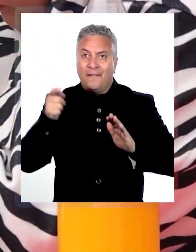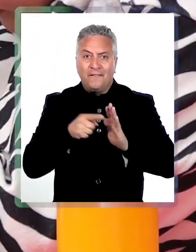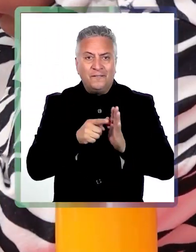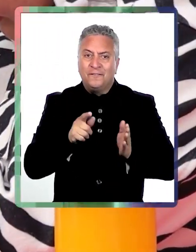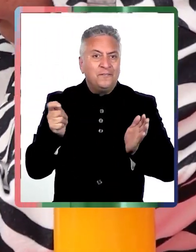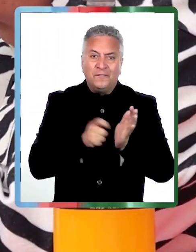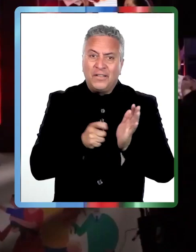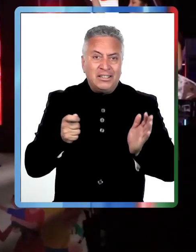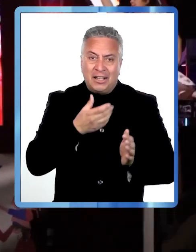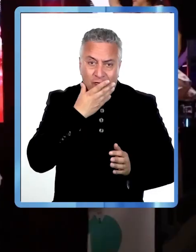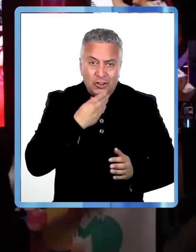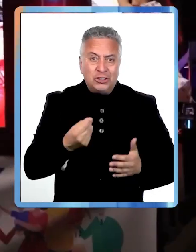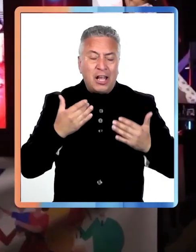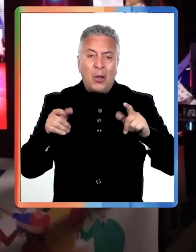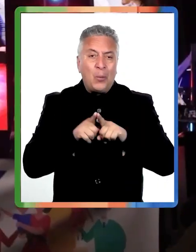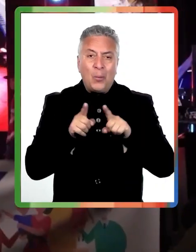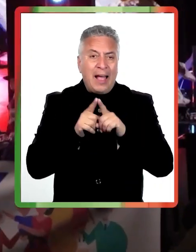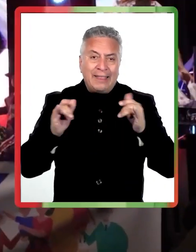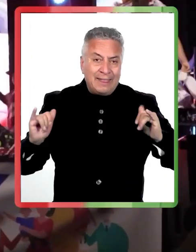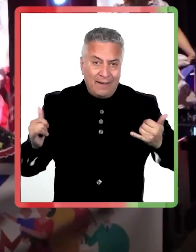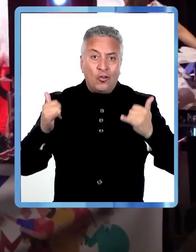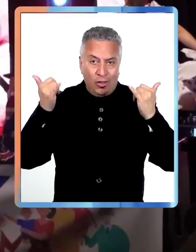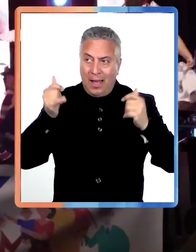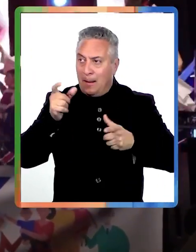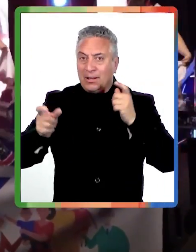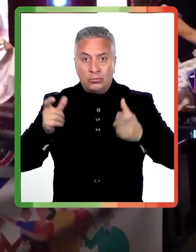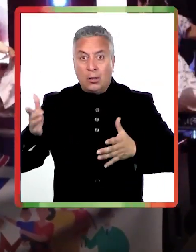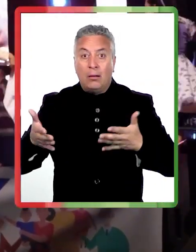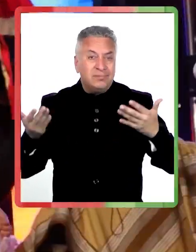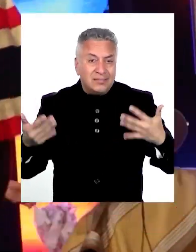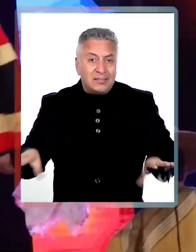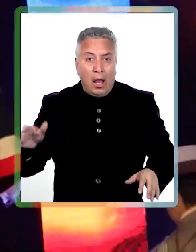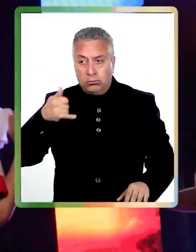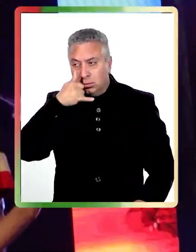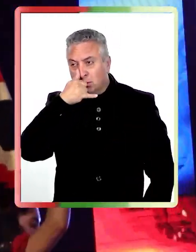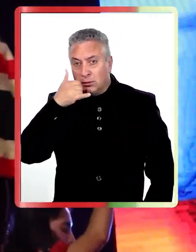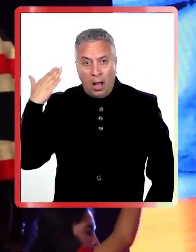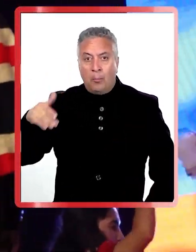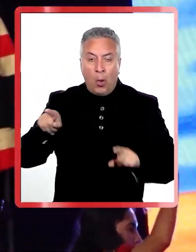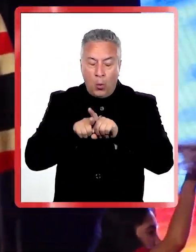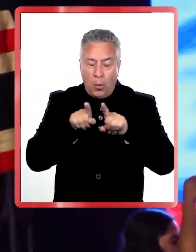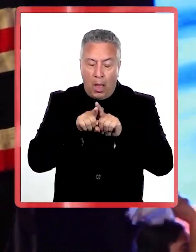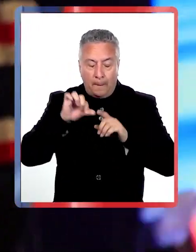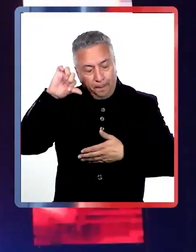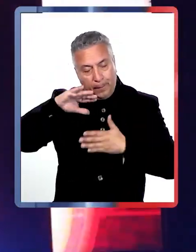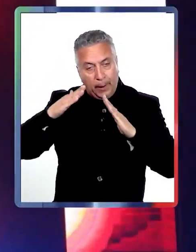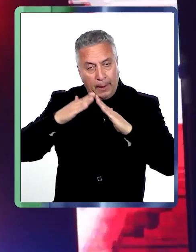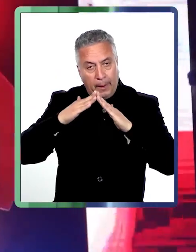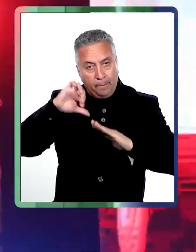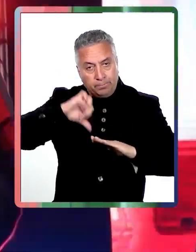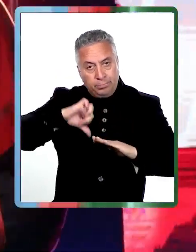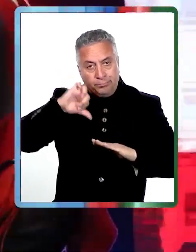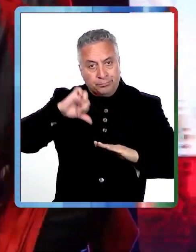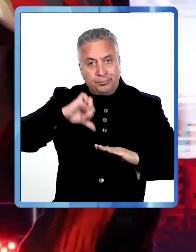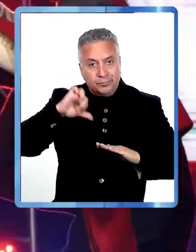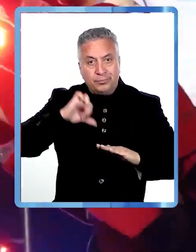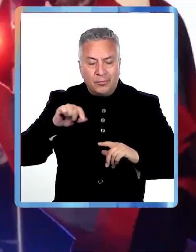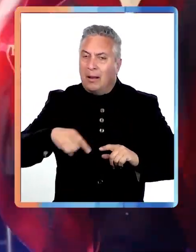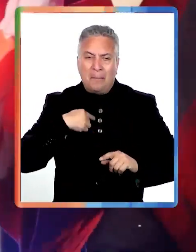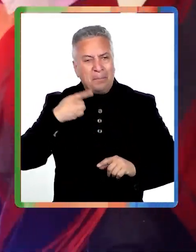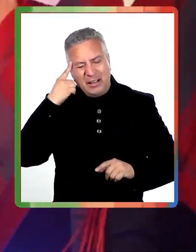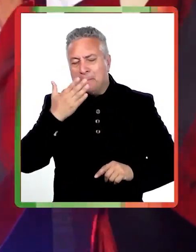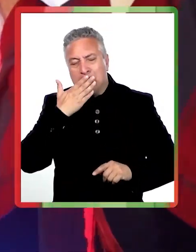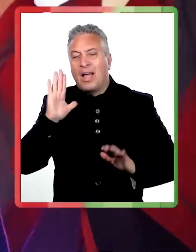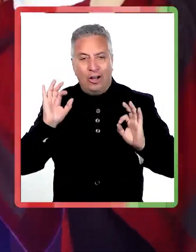Es alegre, para que la gente disfrute porque ya desde que estamos mucho tiempo encerrados, entonces me parece maravilloso.